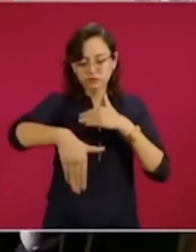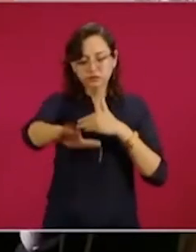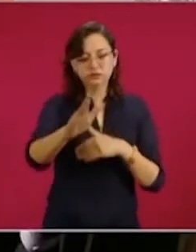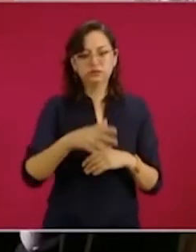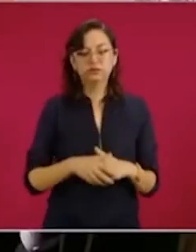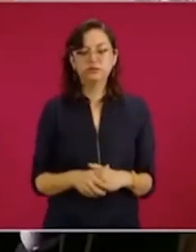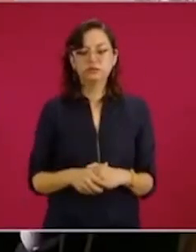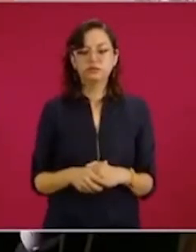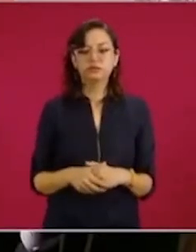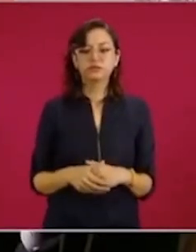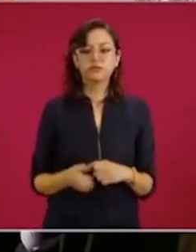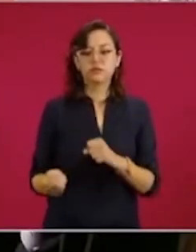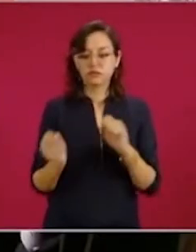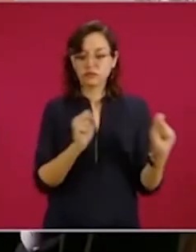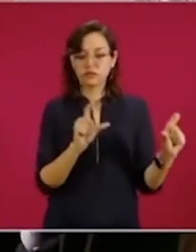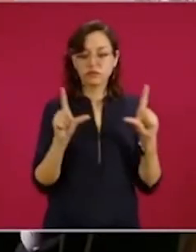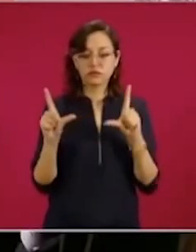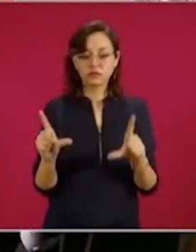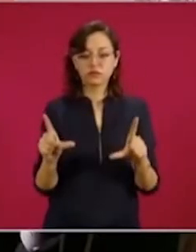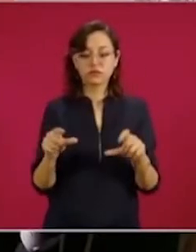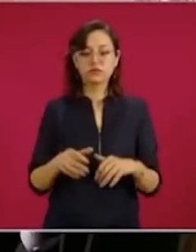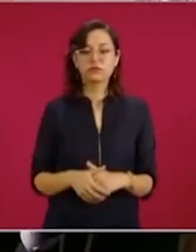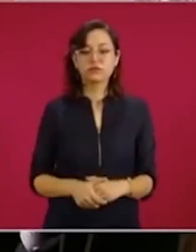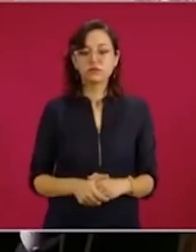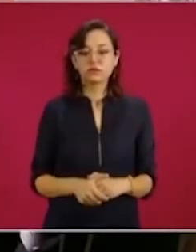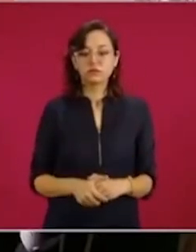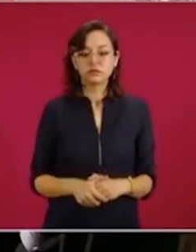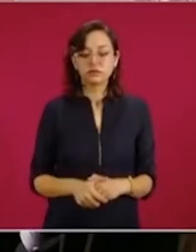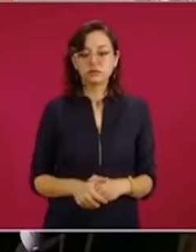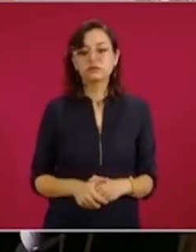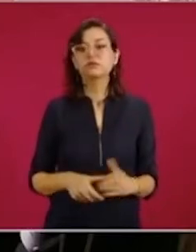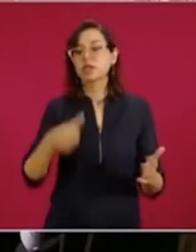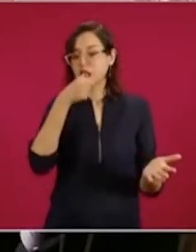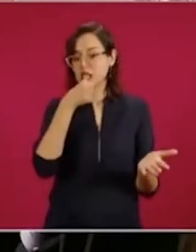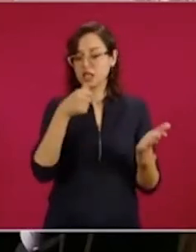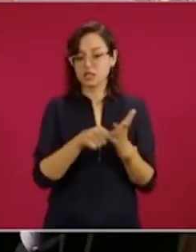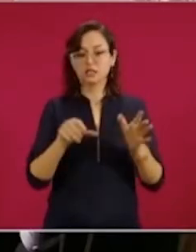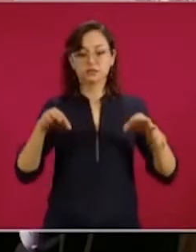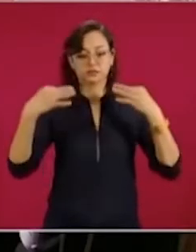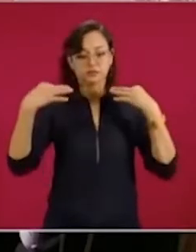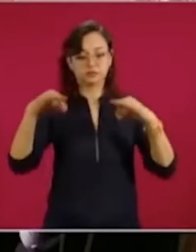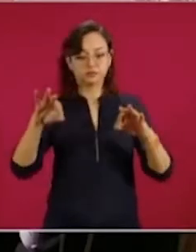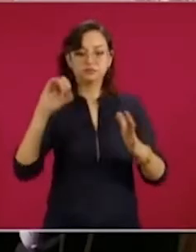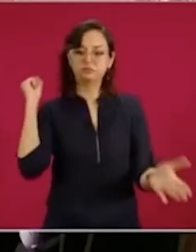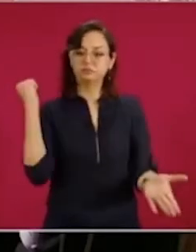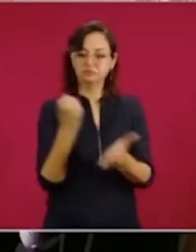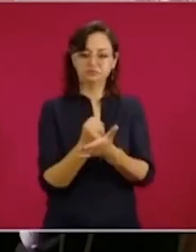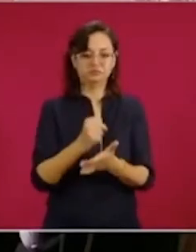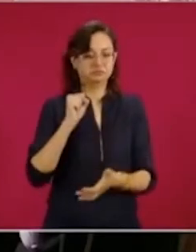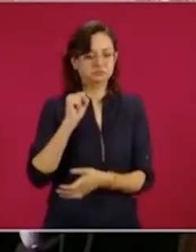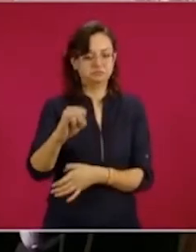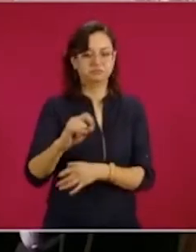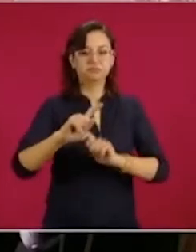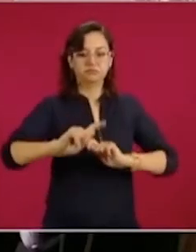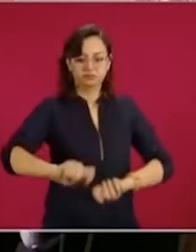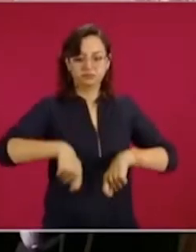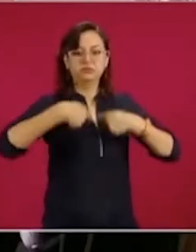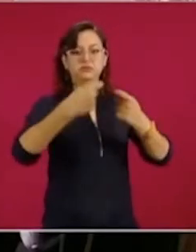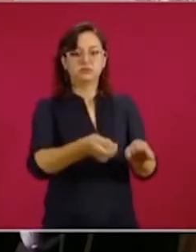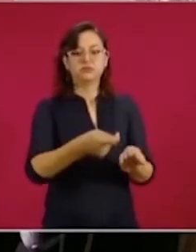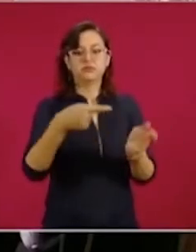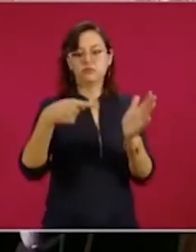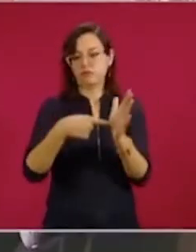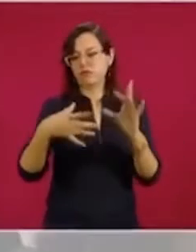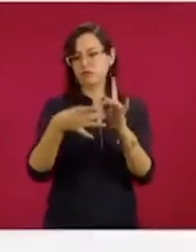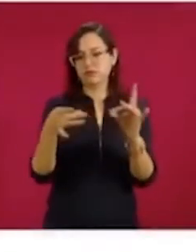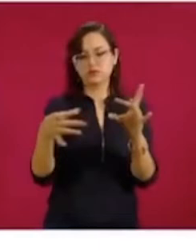¿Se pueden pasar a la siguiente? Esta es la carta que se emite una vez que es aprobado, en donde se